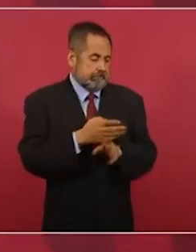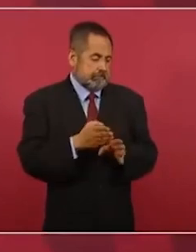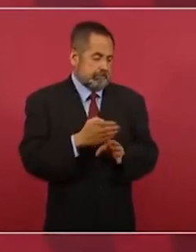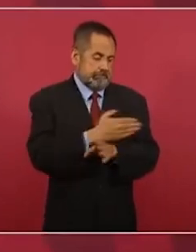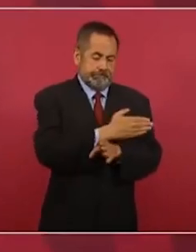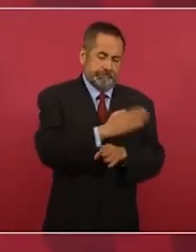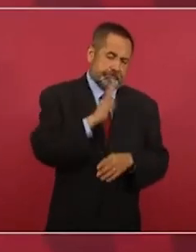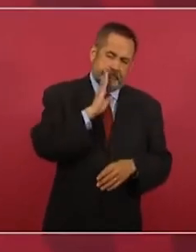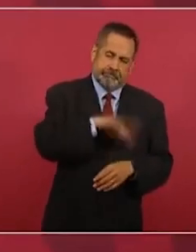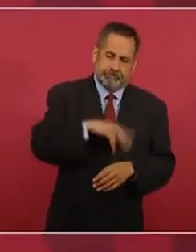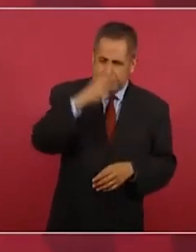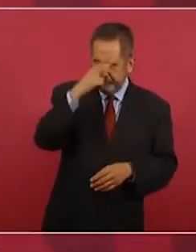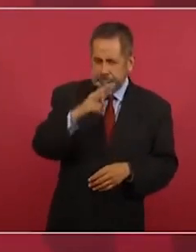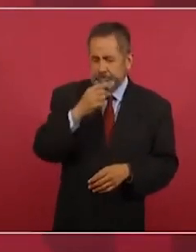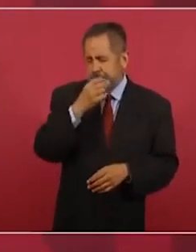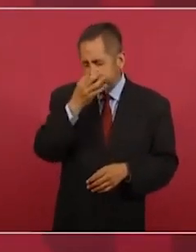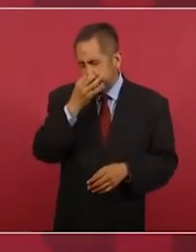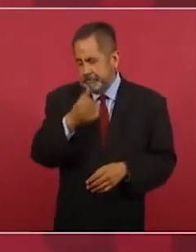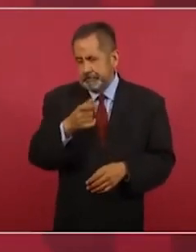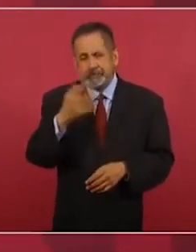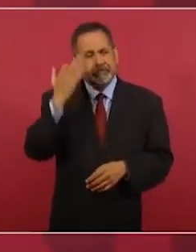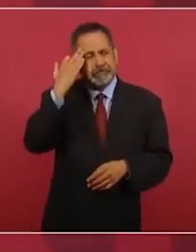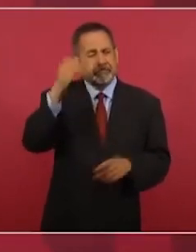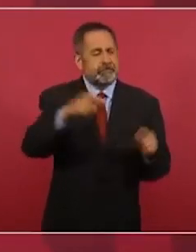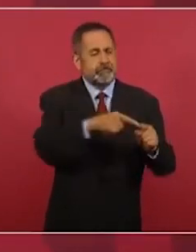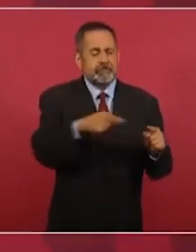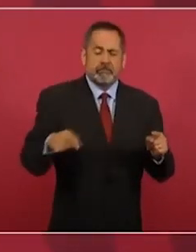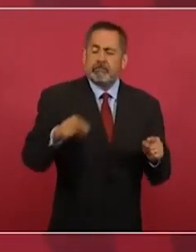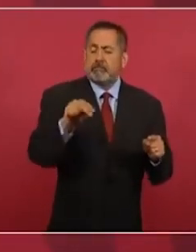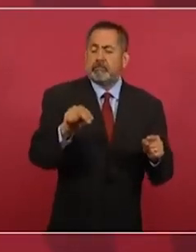sobre todo en el periodo neoliberal.